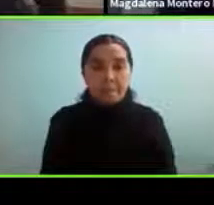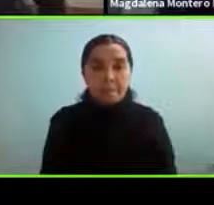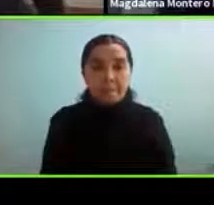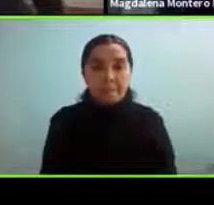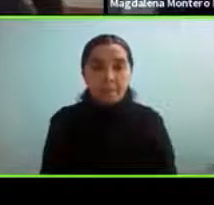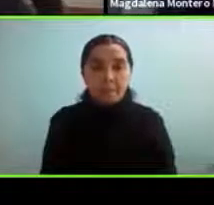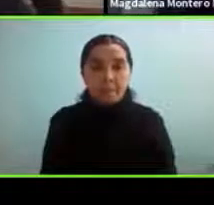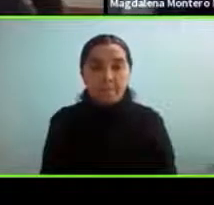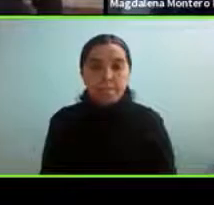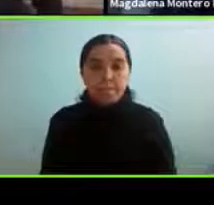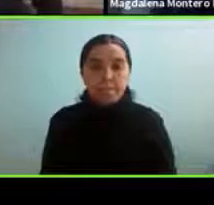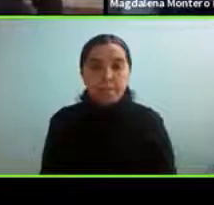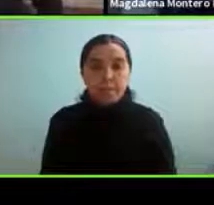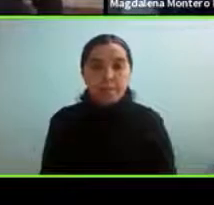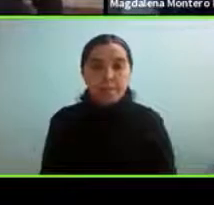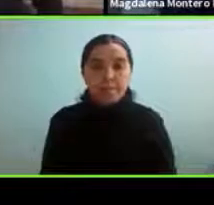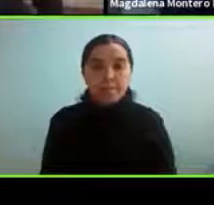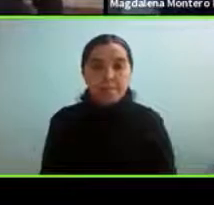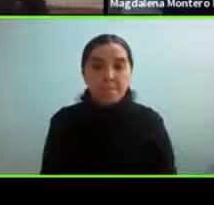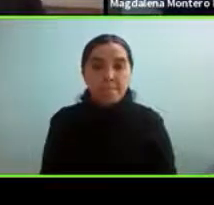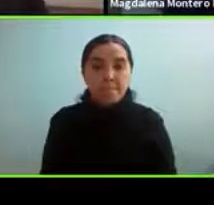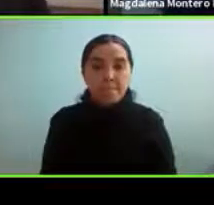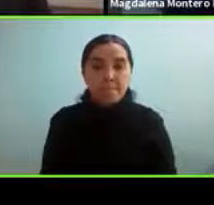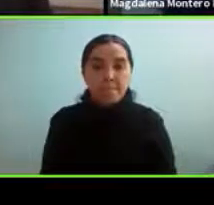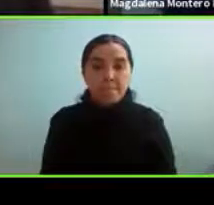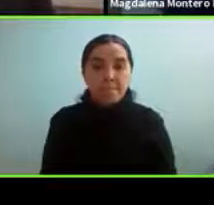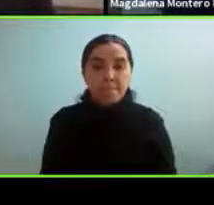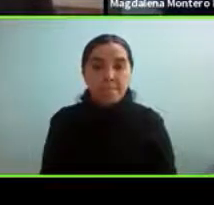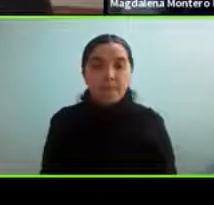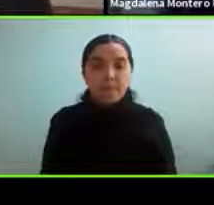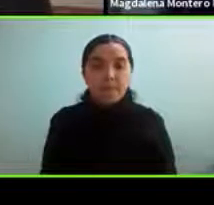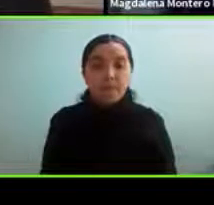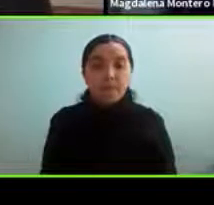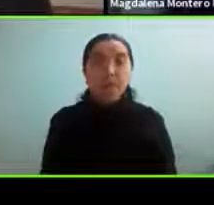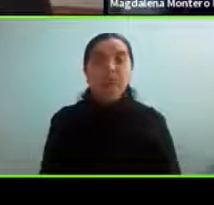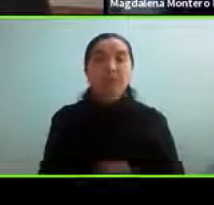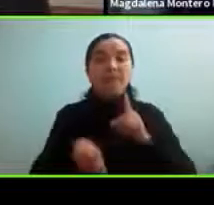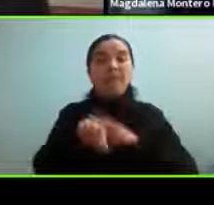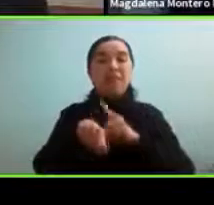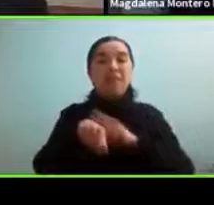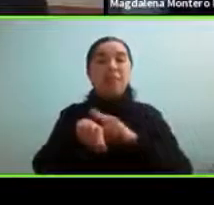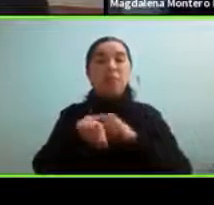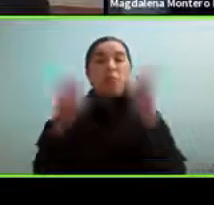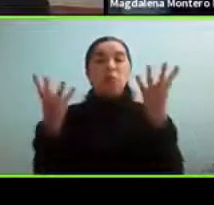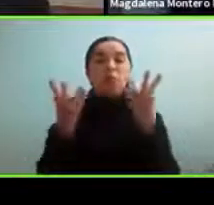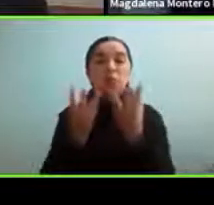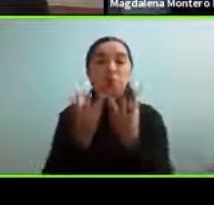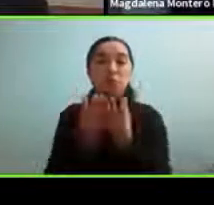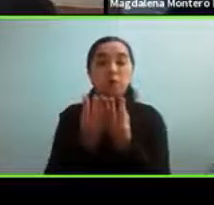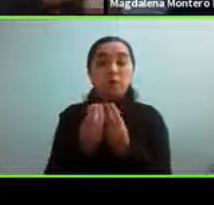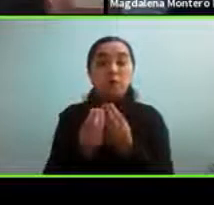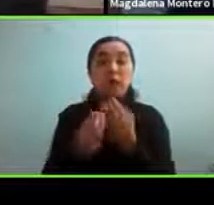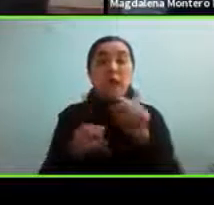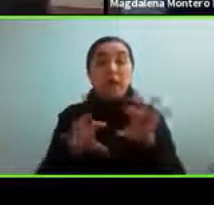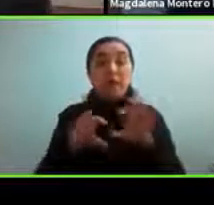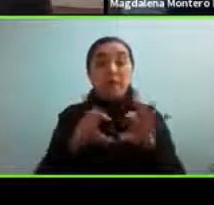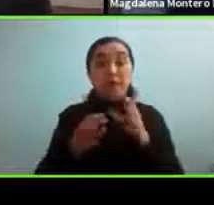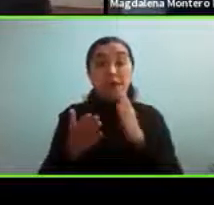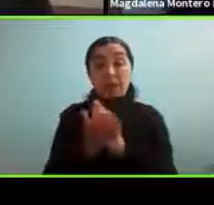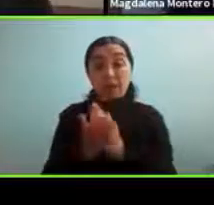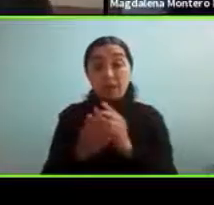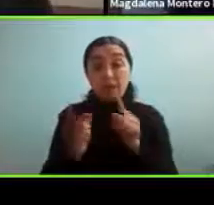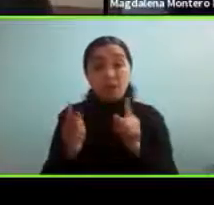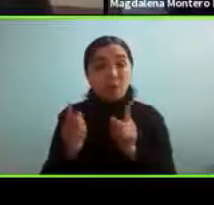antes creo que no nos queda mucho tiempo tenemos esta actividad que es un poco limitada y hay muchas